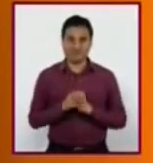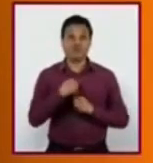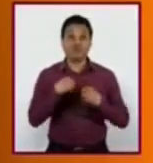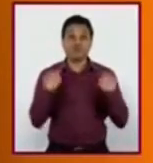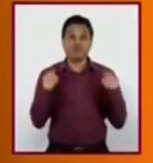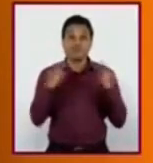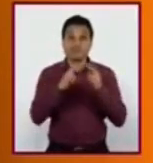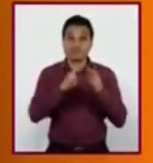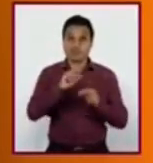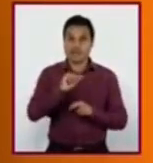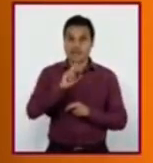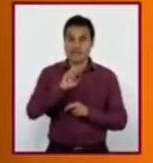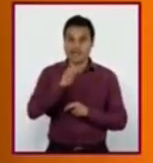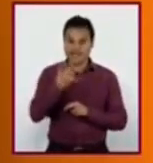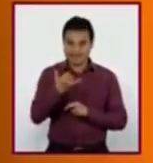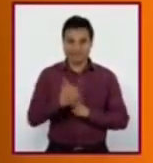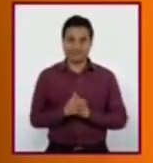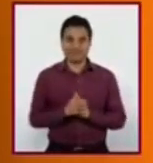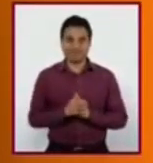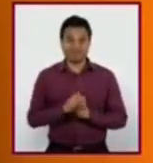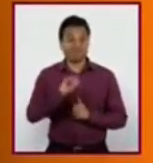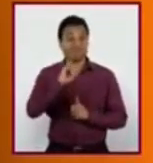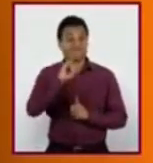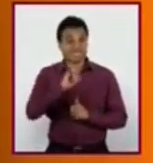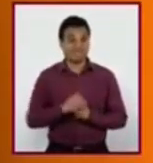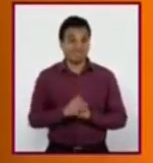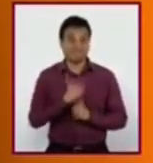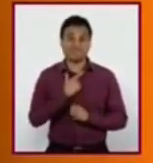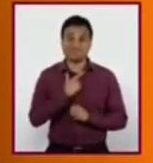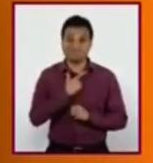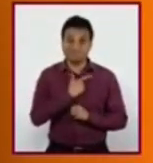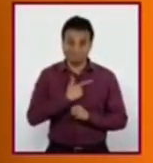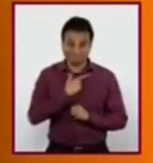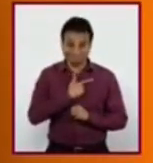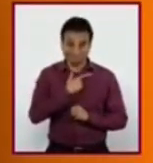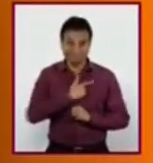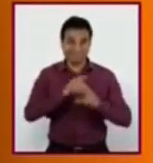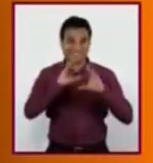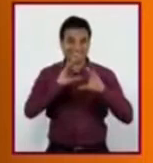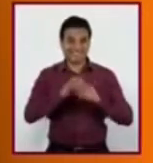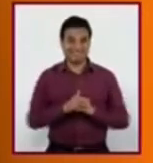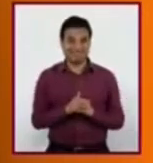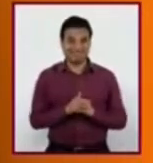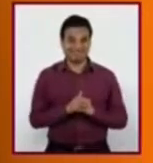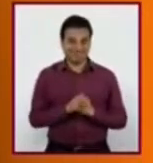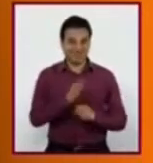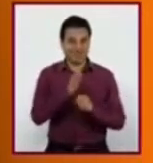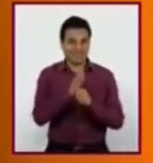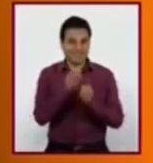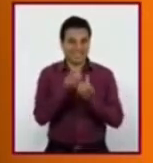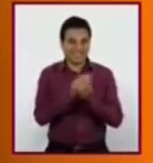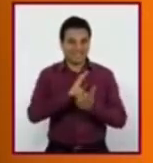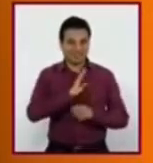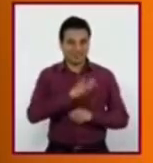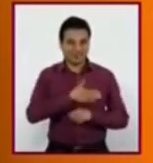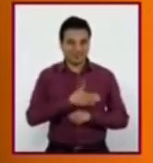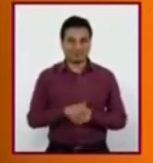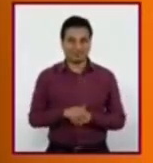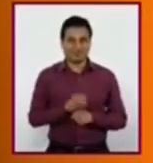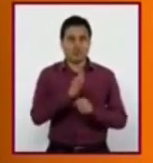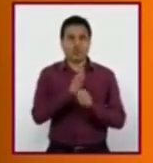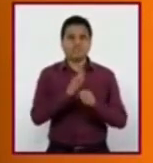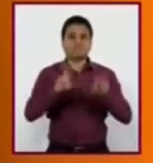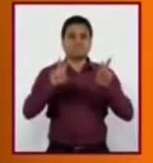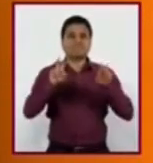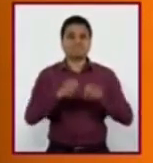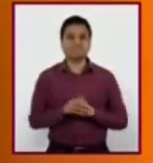profesora Arely Roa Ortega, y efectivamente es un gusto estar en una sesión más de Lengua Materna 2. Esta sesión se